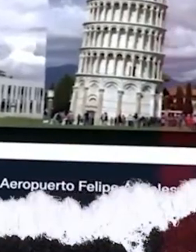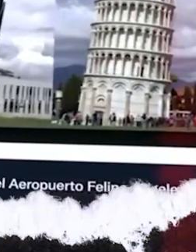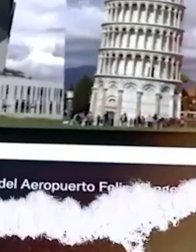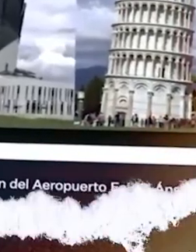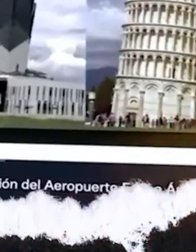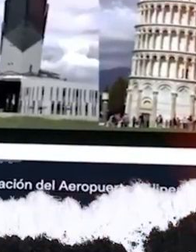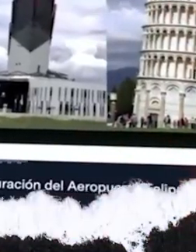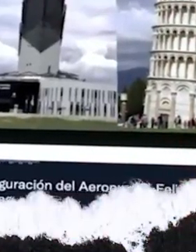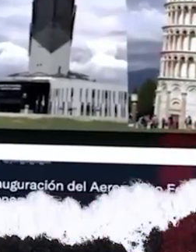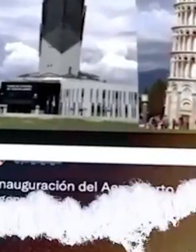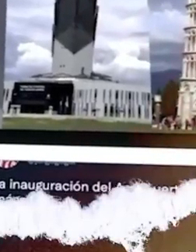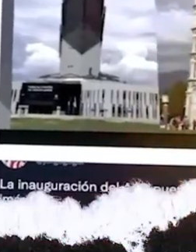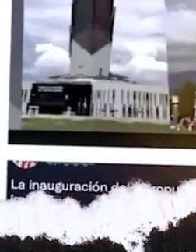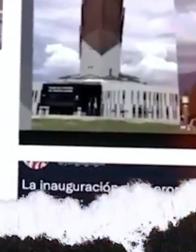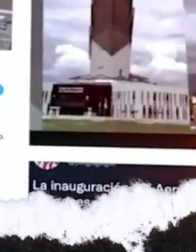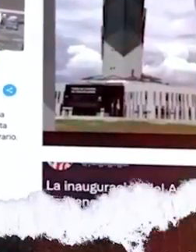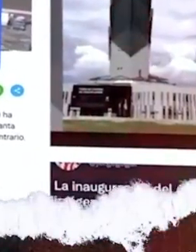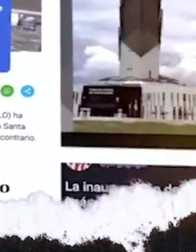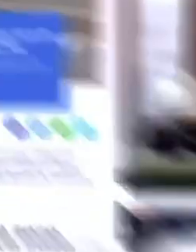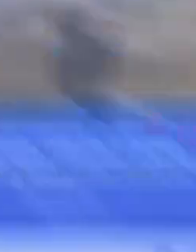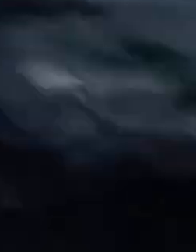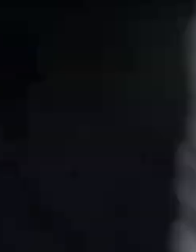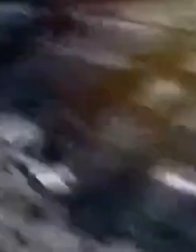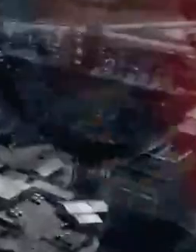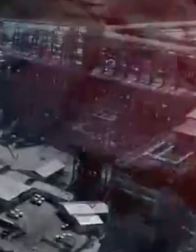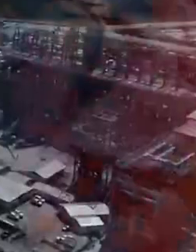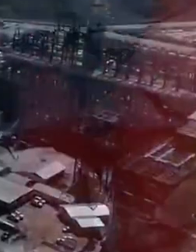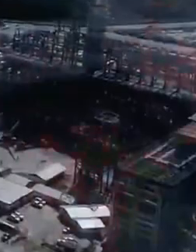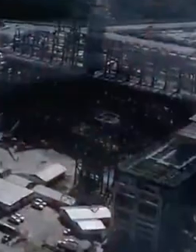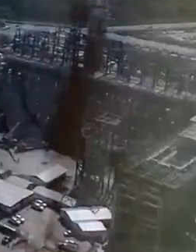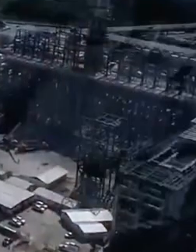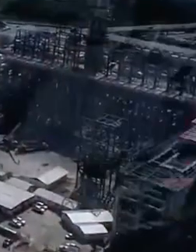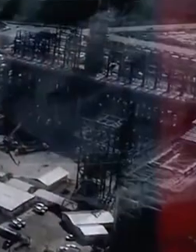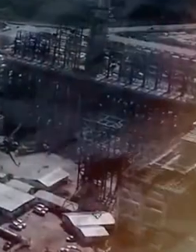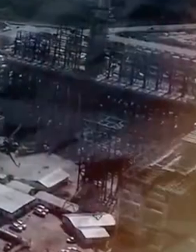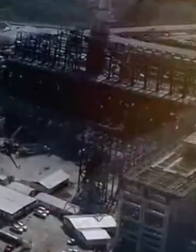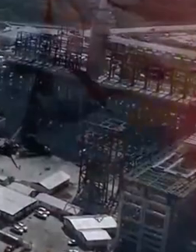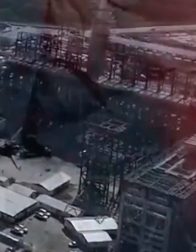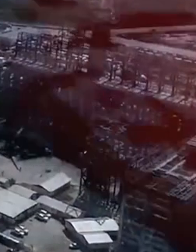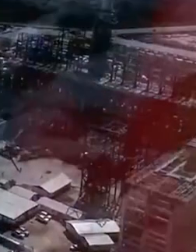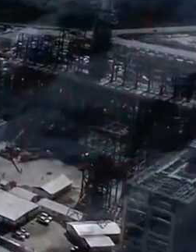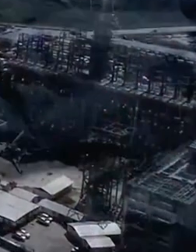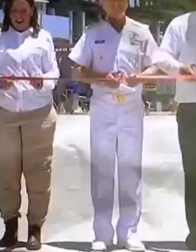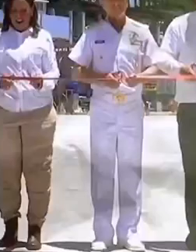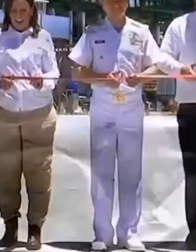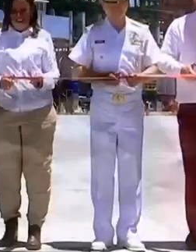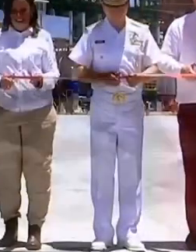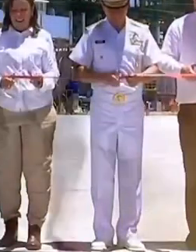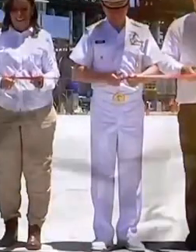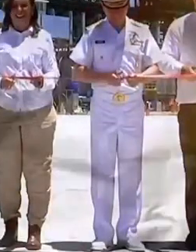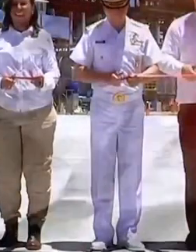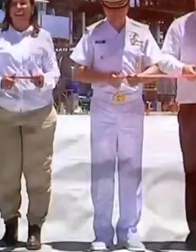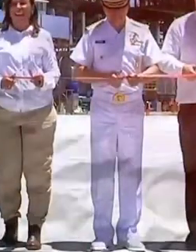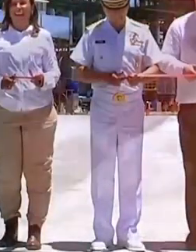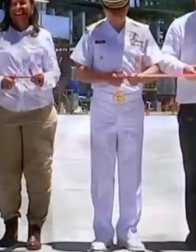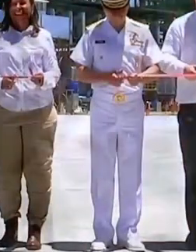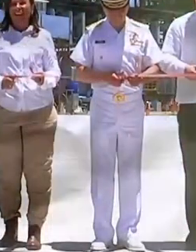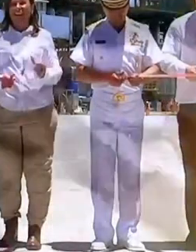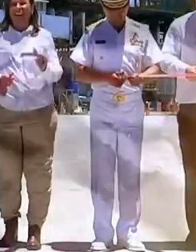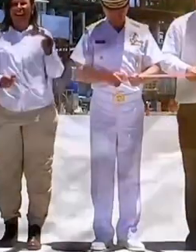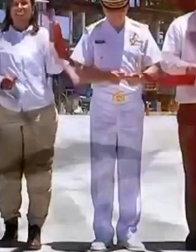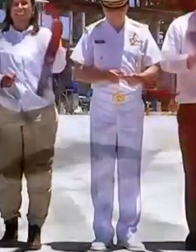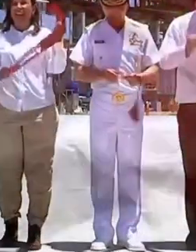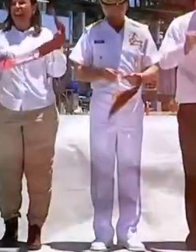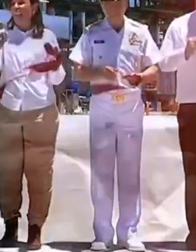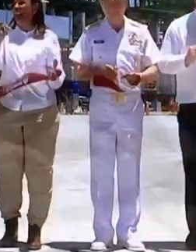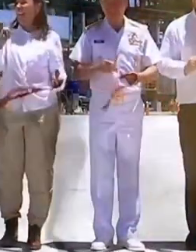que su torre de control estaba inclinada. 2. En julio de este año, se inauguró la refinería Olmeca